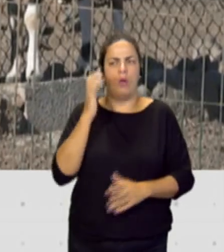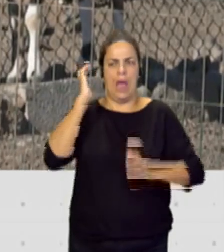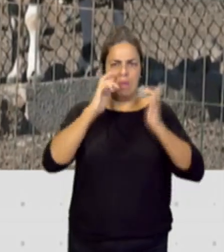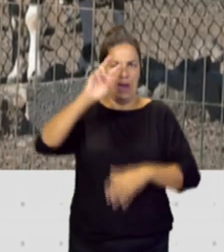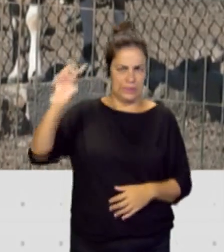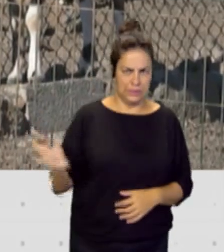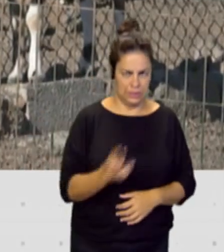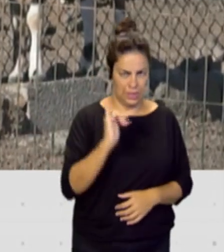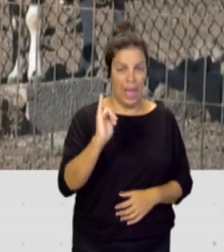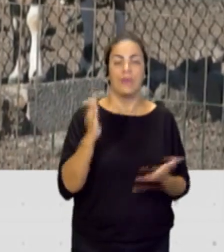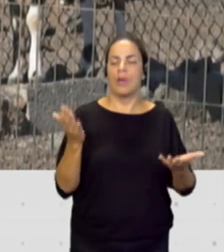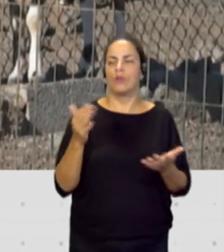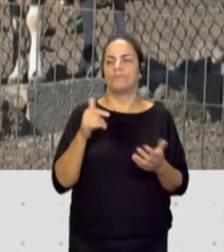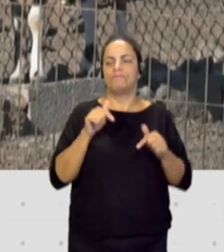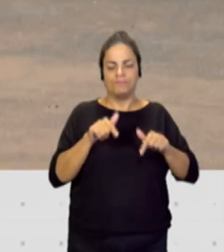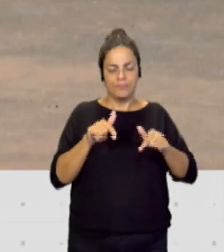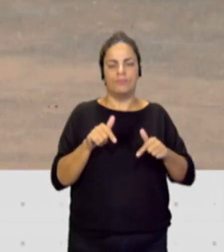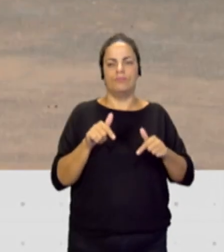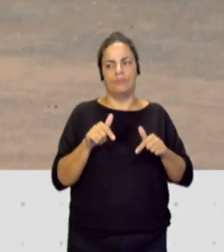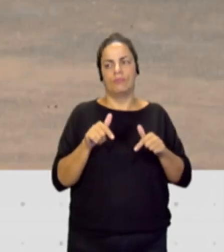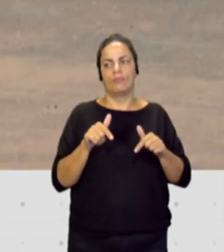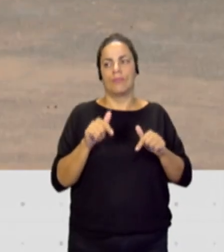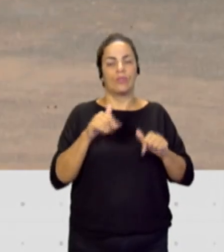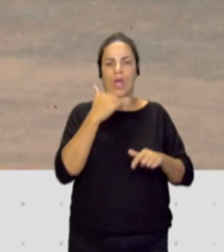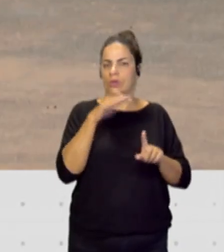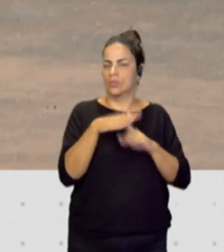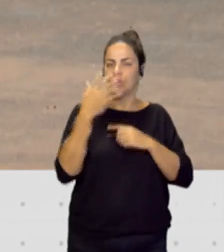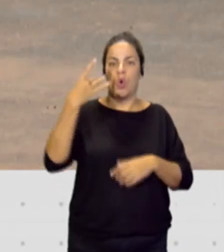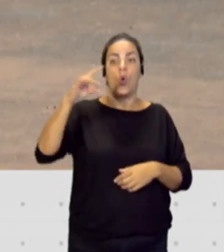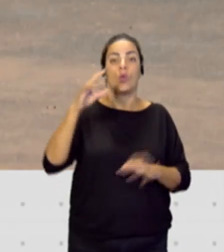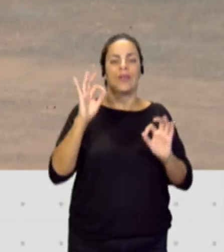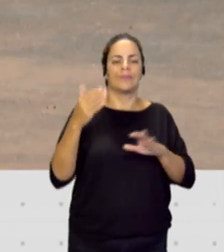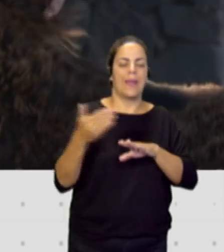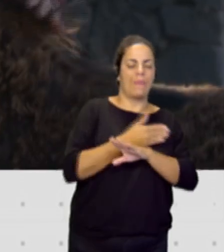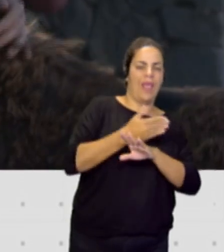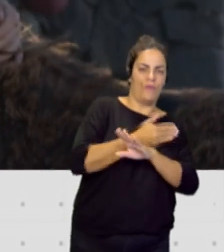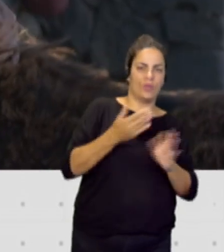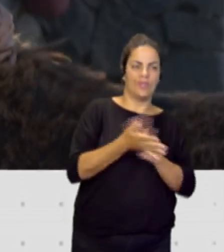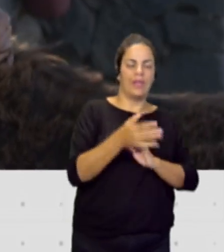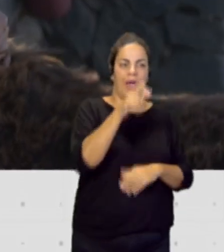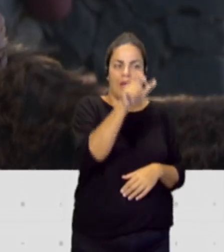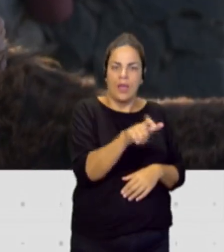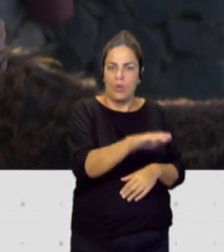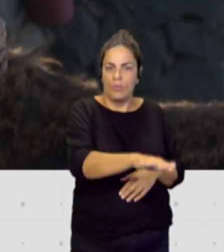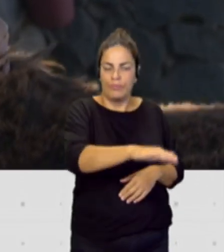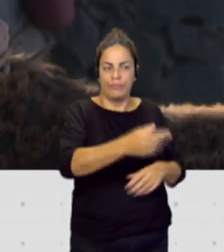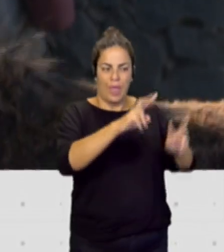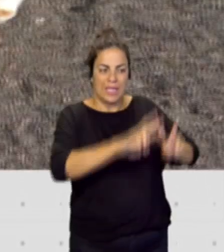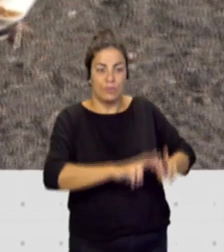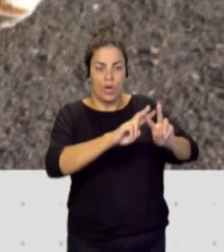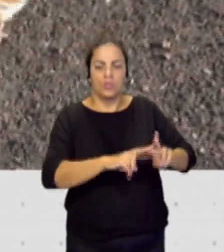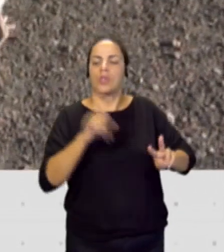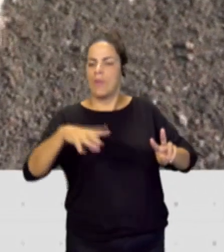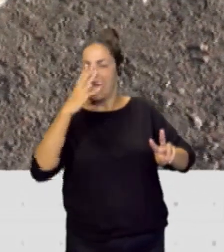pero realmente plantea una situación que es única y es el previo, la exploración que pueda tener un perro para